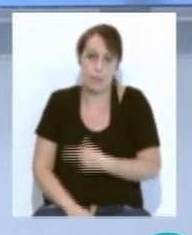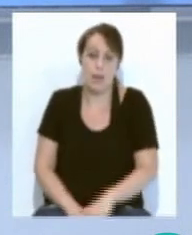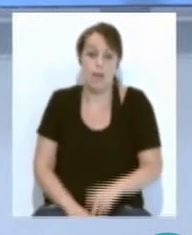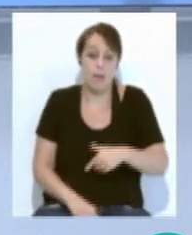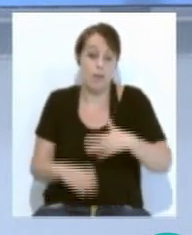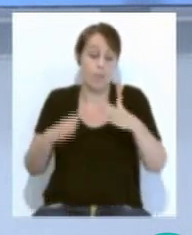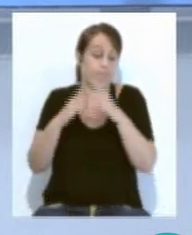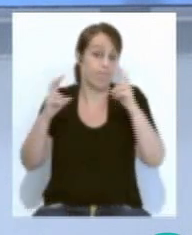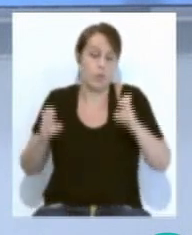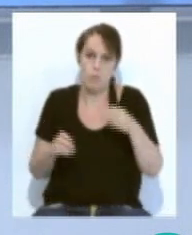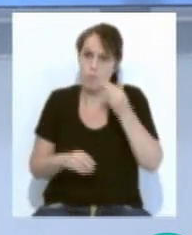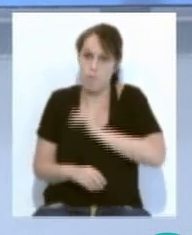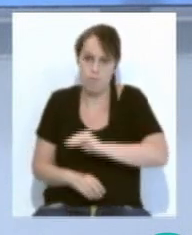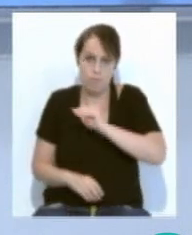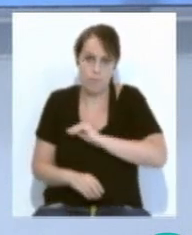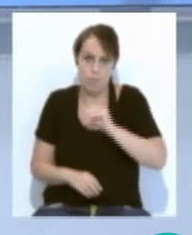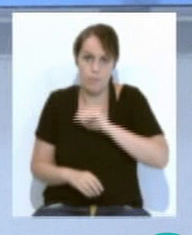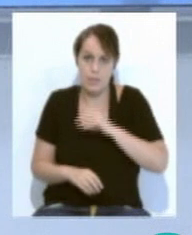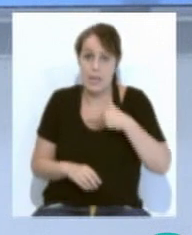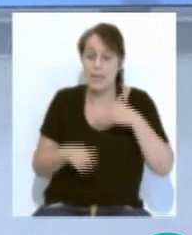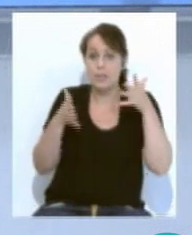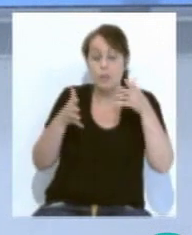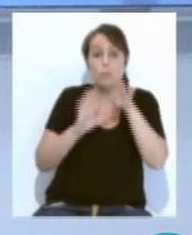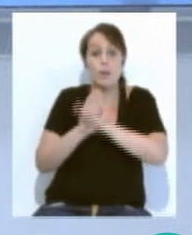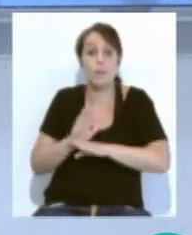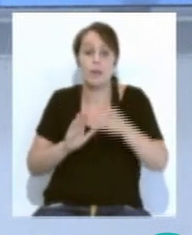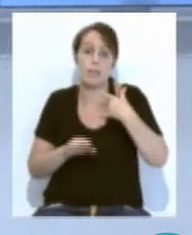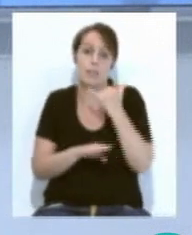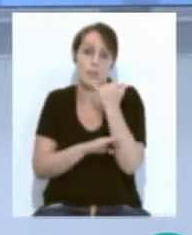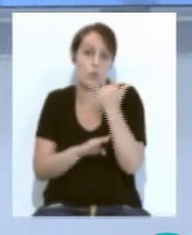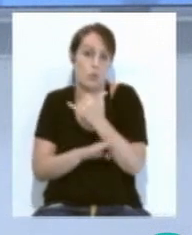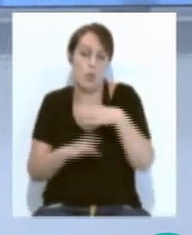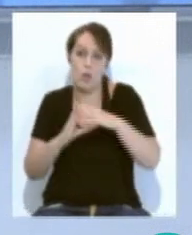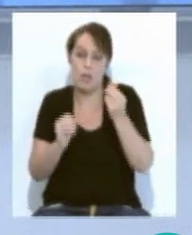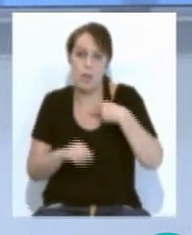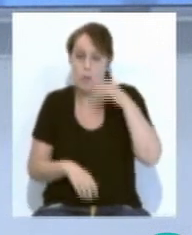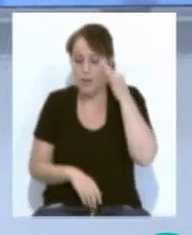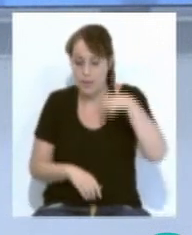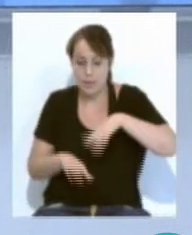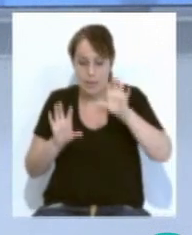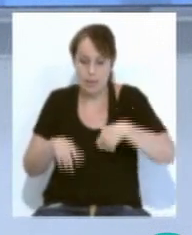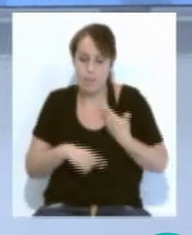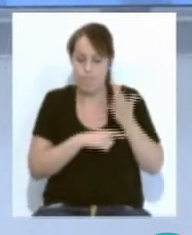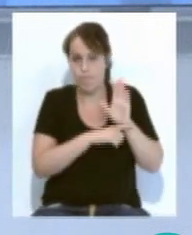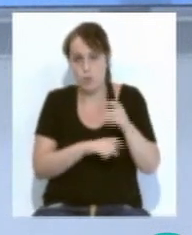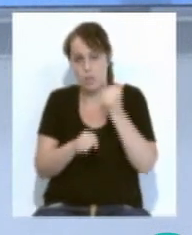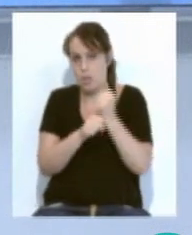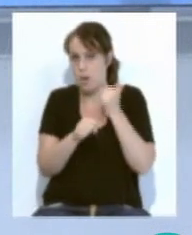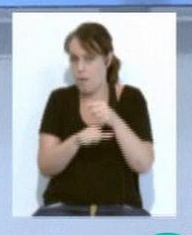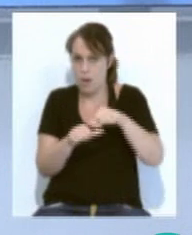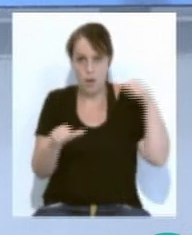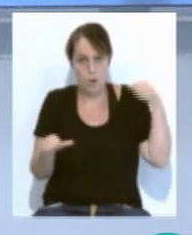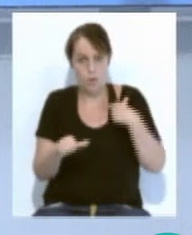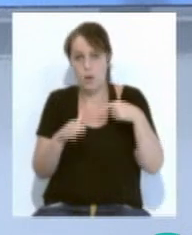confinamiento. La asesora de programa del Instituto Andaluz de la Mujer en Cádiz Zana Fidalgo ha puesto de relieve el trabajo realizado en los recursos